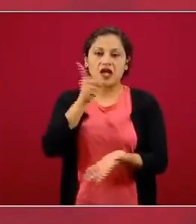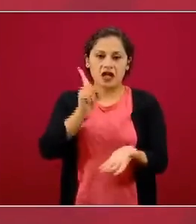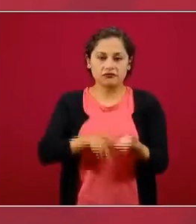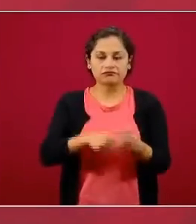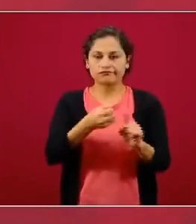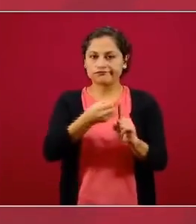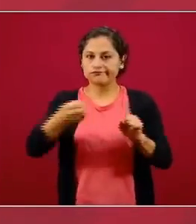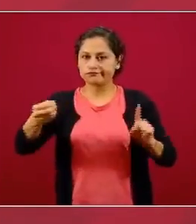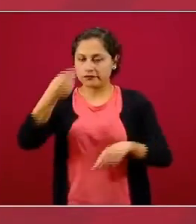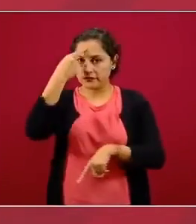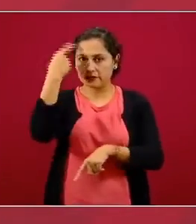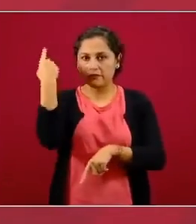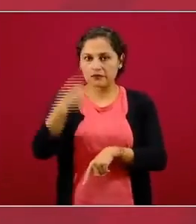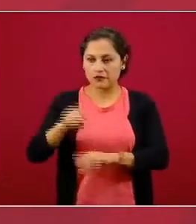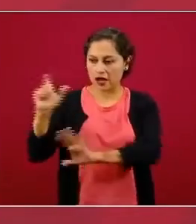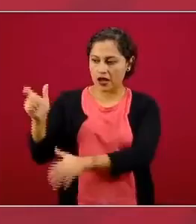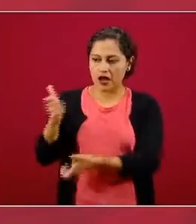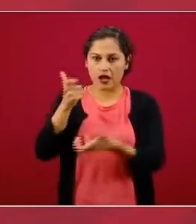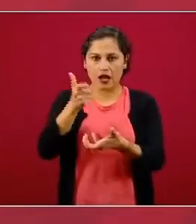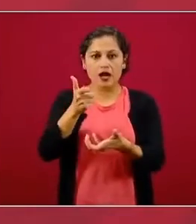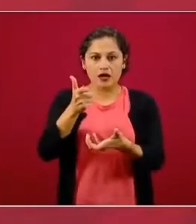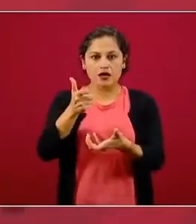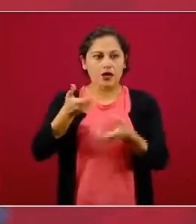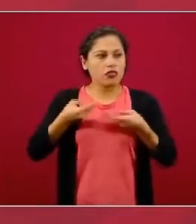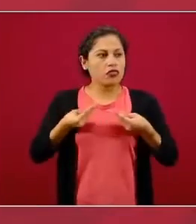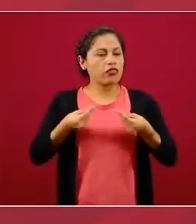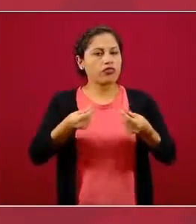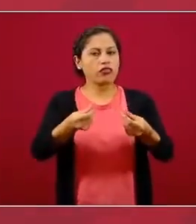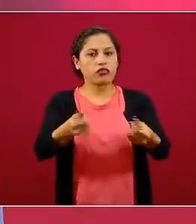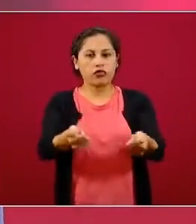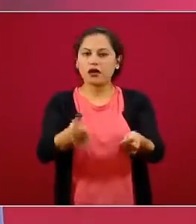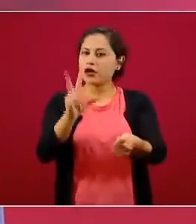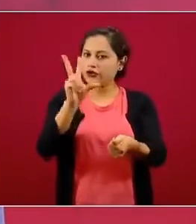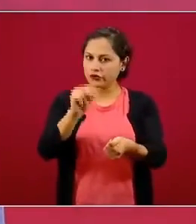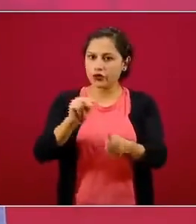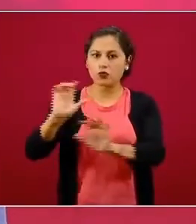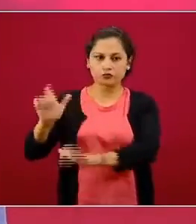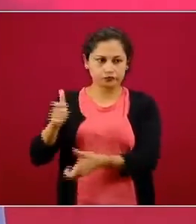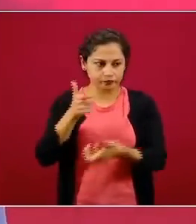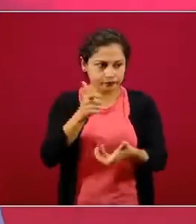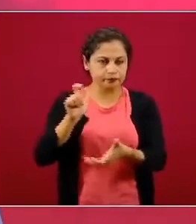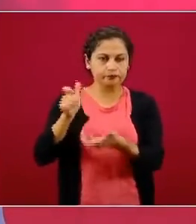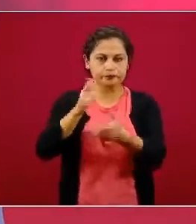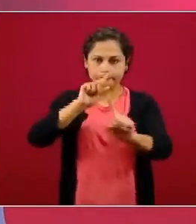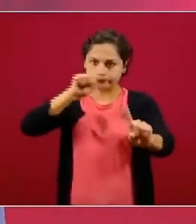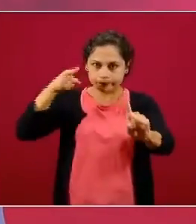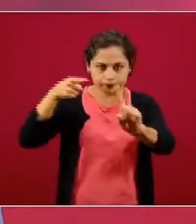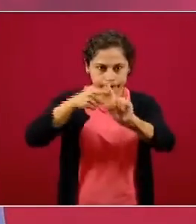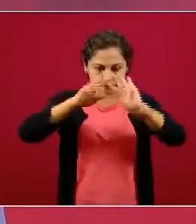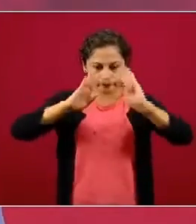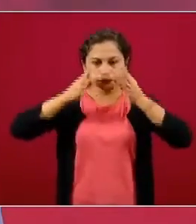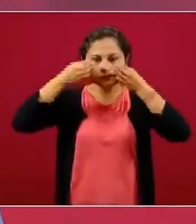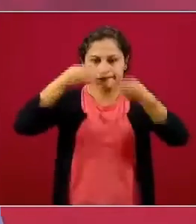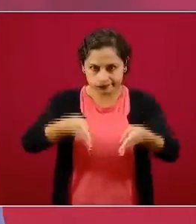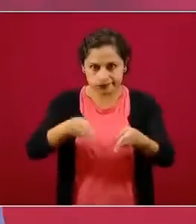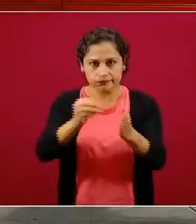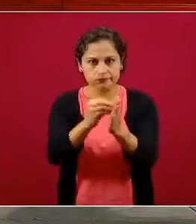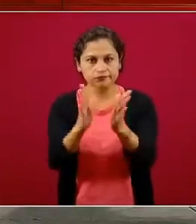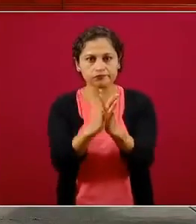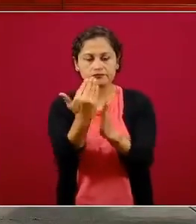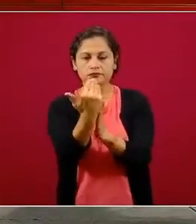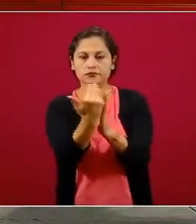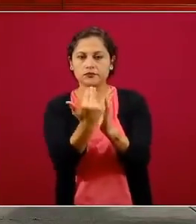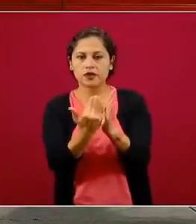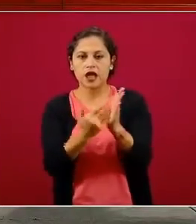punto la capacidad financiera y no se dispersara en múltiples bolsas de dinero, y se establecieron algunos requisitos como que,